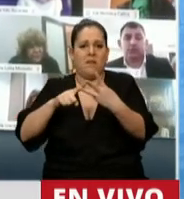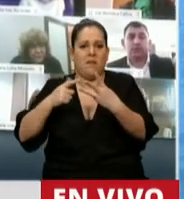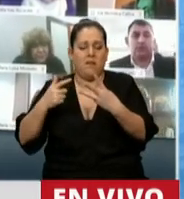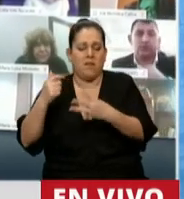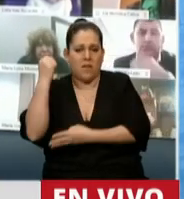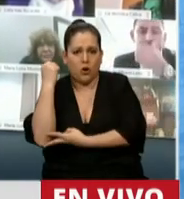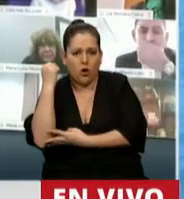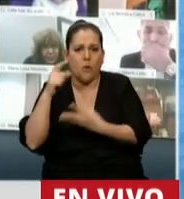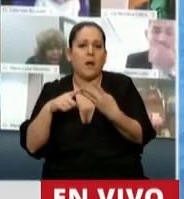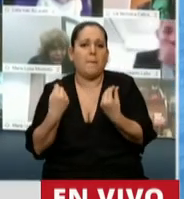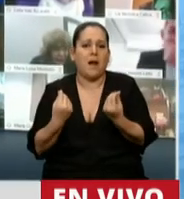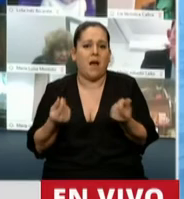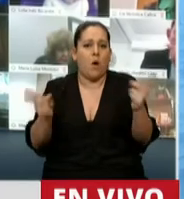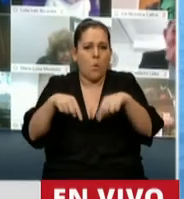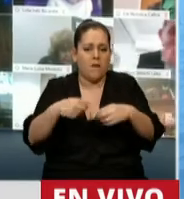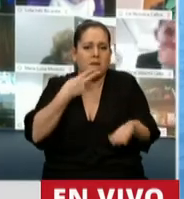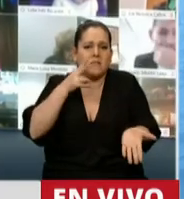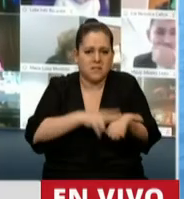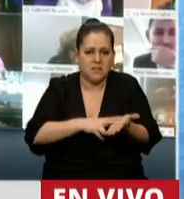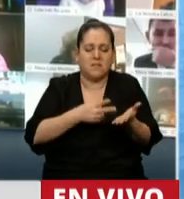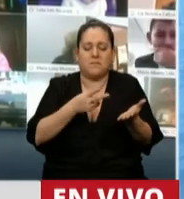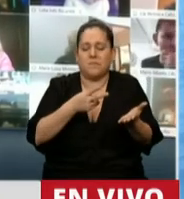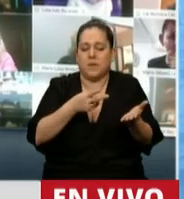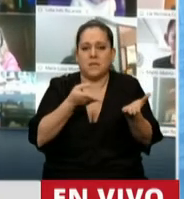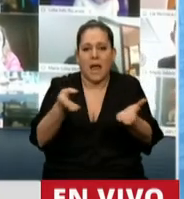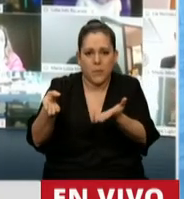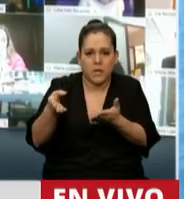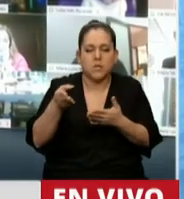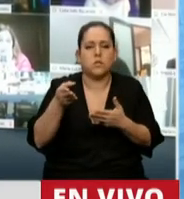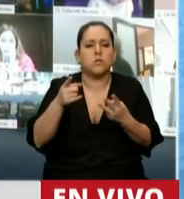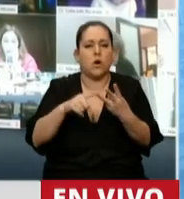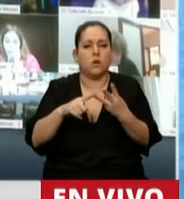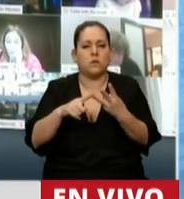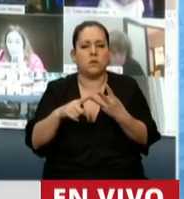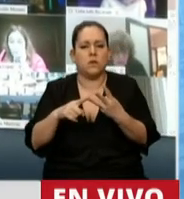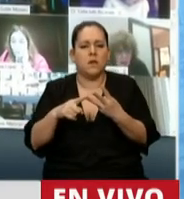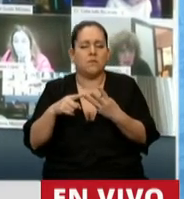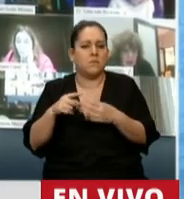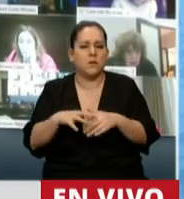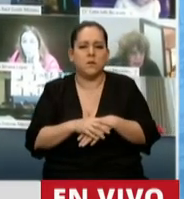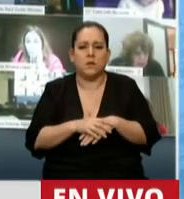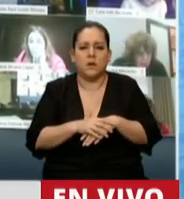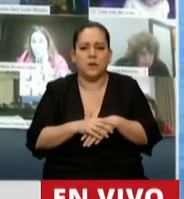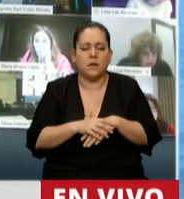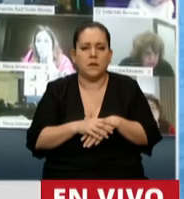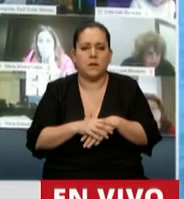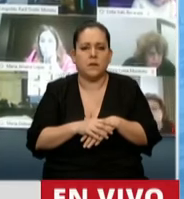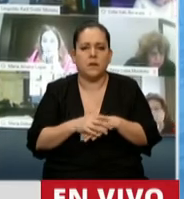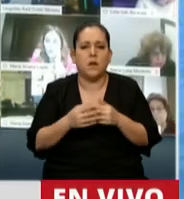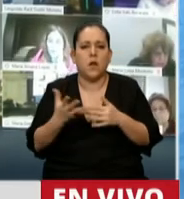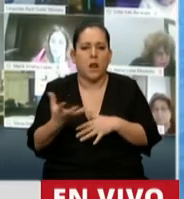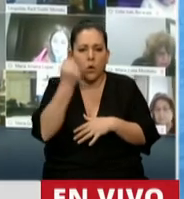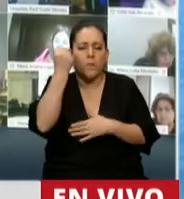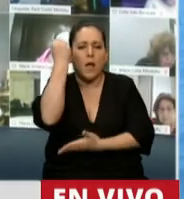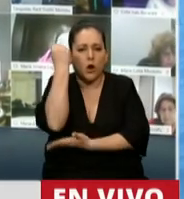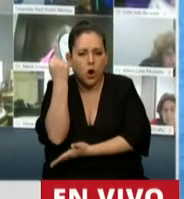valor de bienes y servicios, para recuperar el mercado doméstico en lo financiero y para recuperar también las